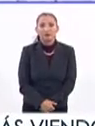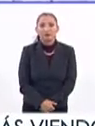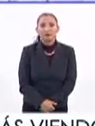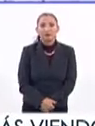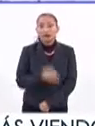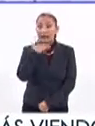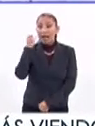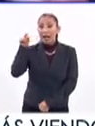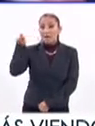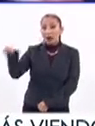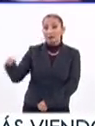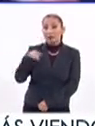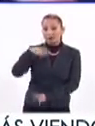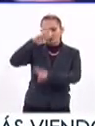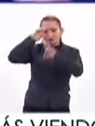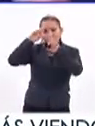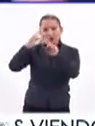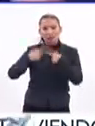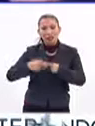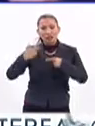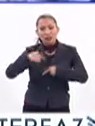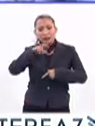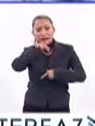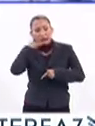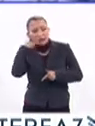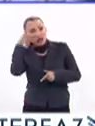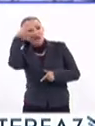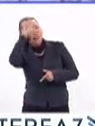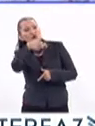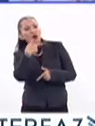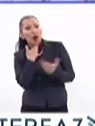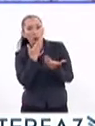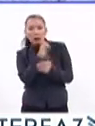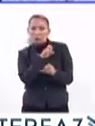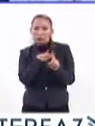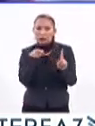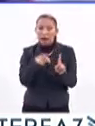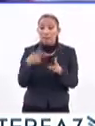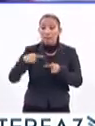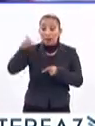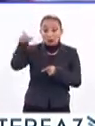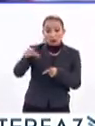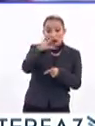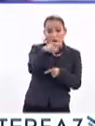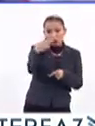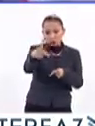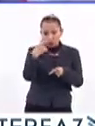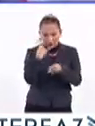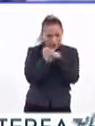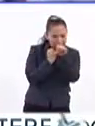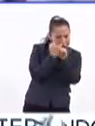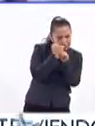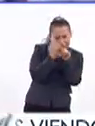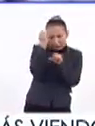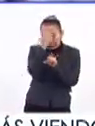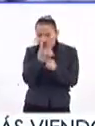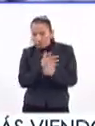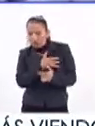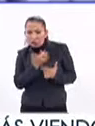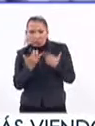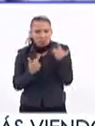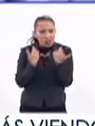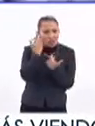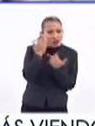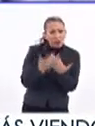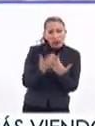En Alemania se honran las personas que se preocupan por el futuro de una forma especial. Personas que, con su sede de investigación y espíritu